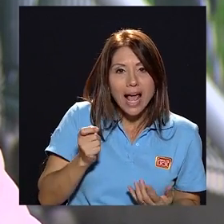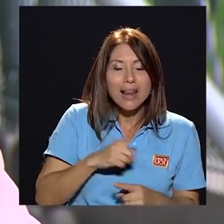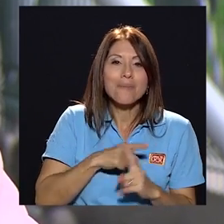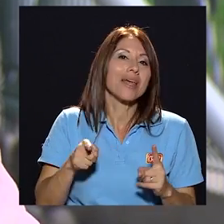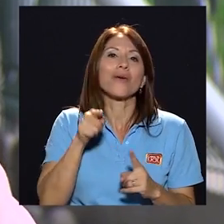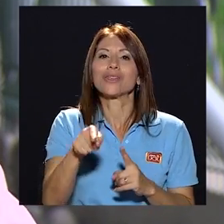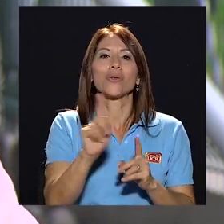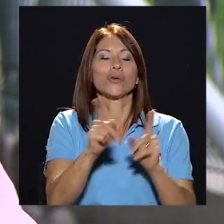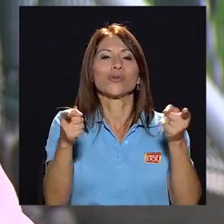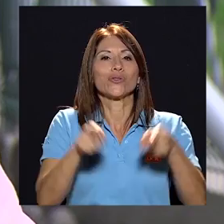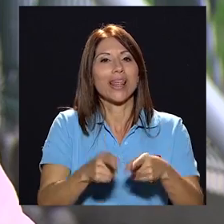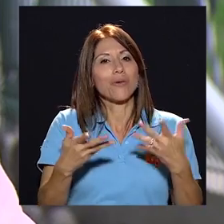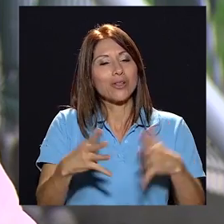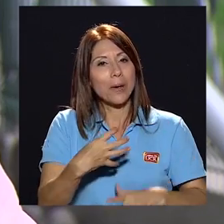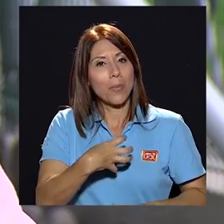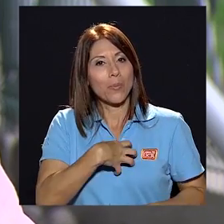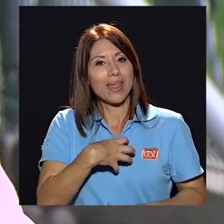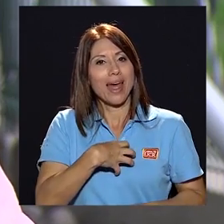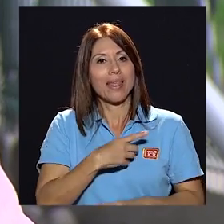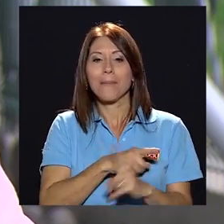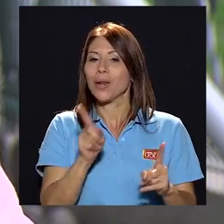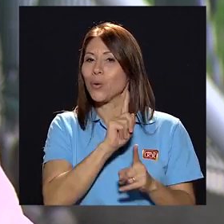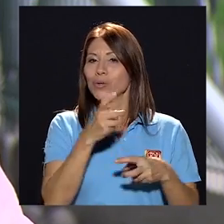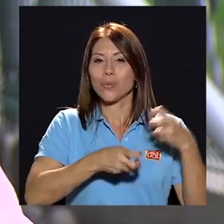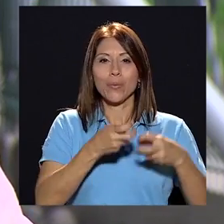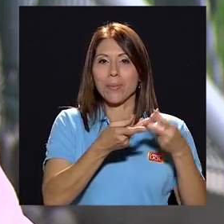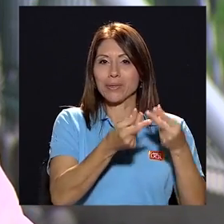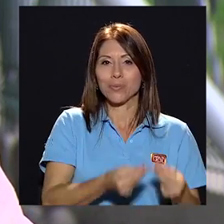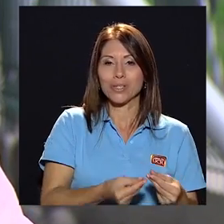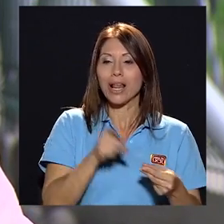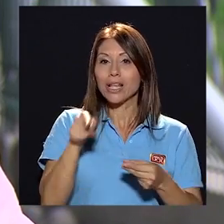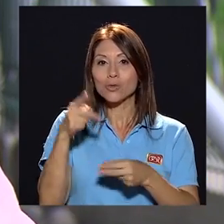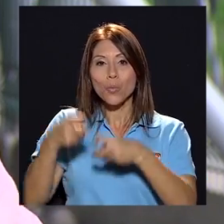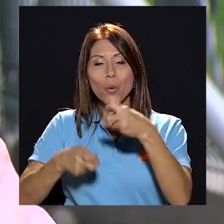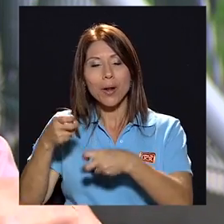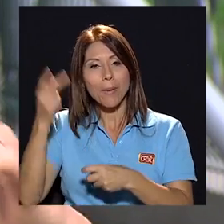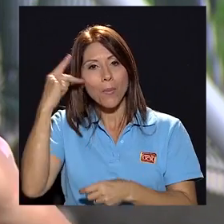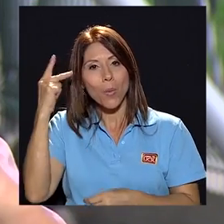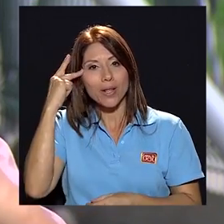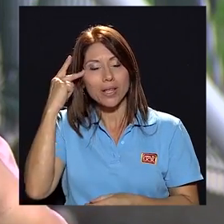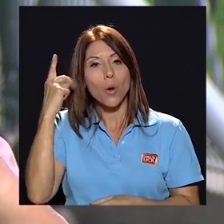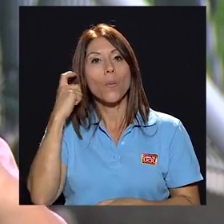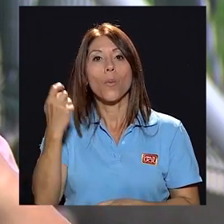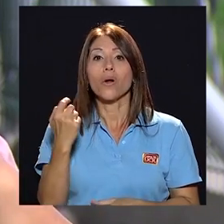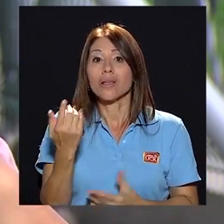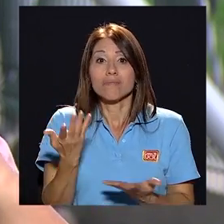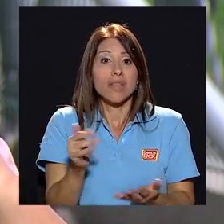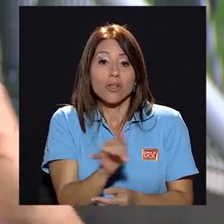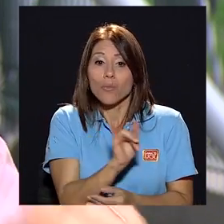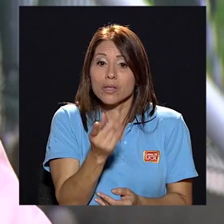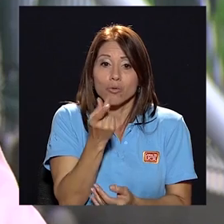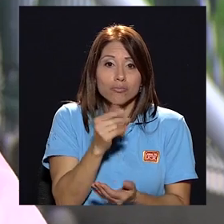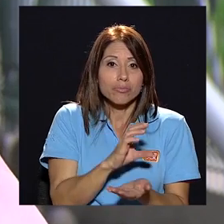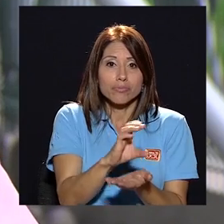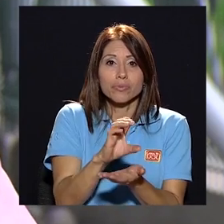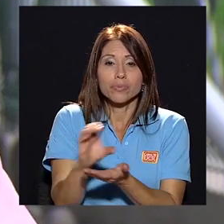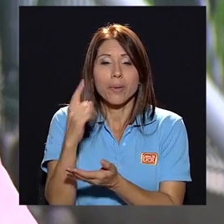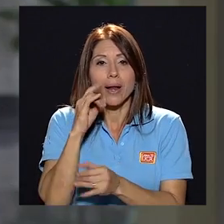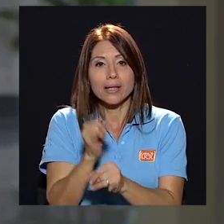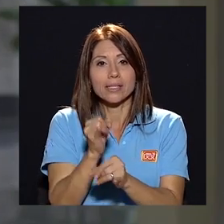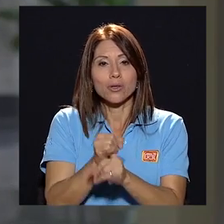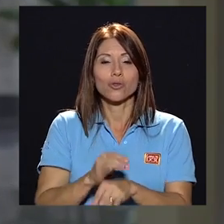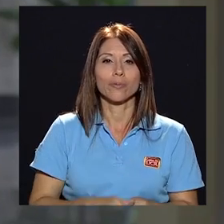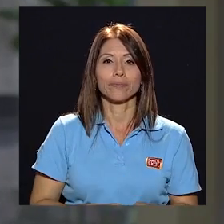que no sucede cuando ya puede estar en propiedad. Pero más que presupuestariamente es un problema político porque tiene exactamente el mismo costo para la institución.